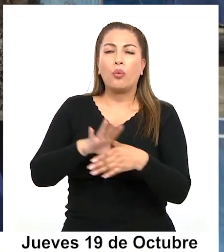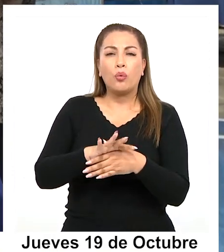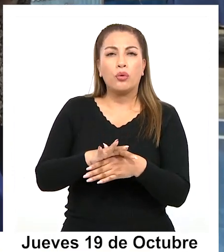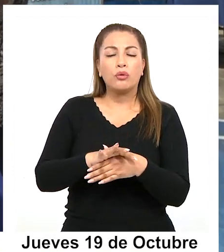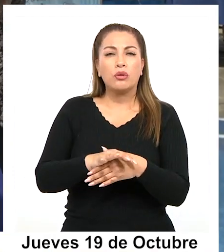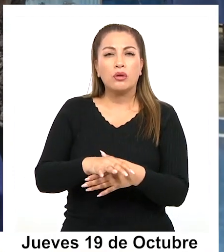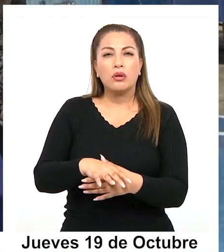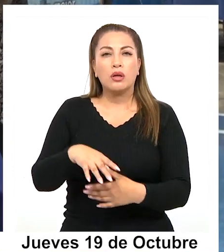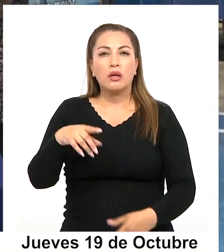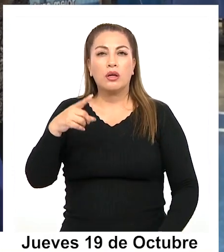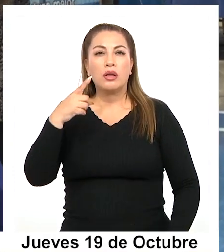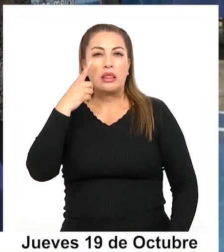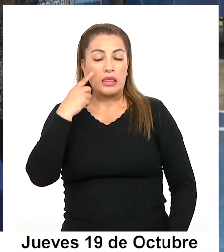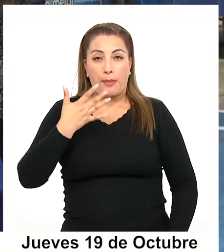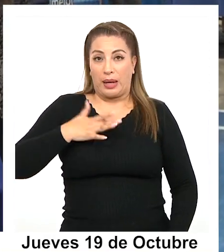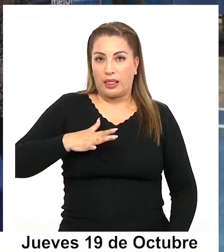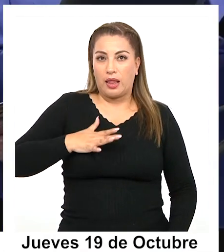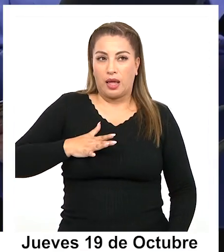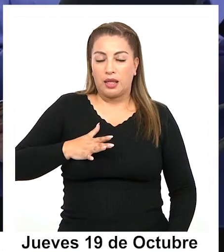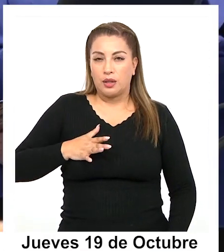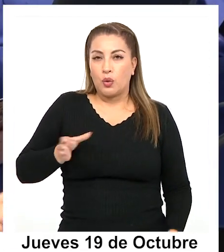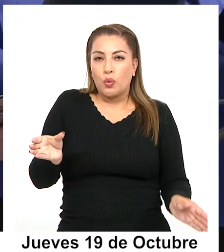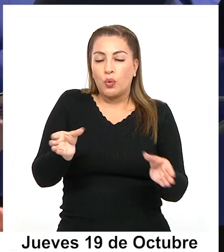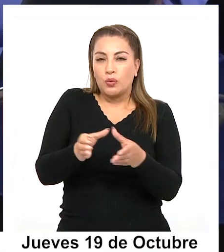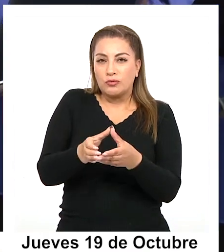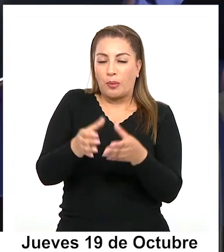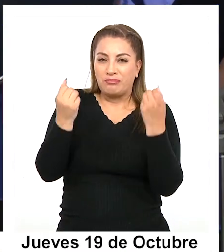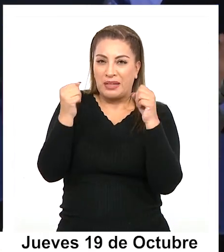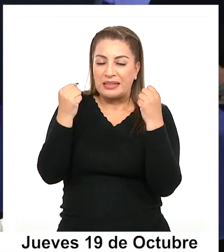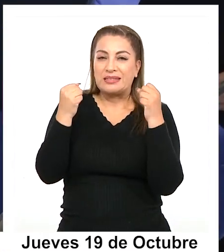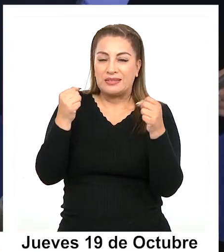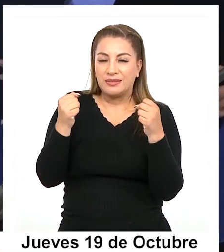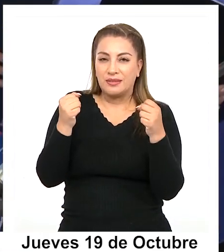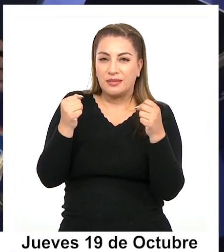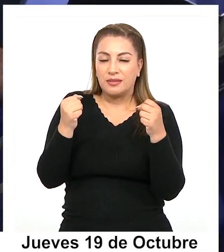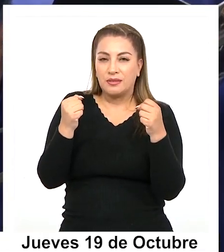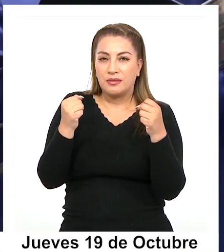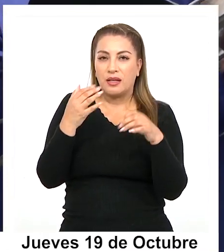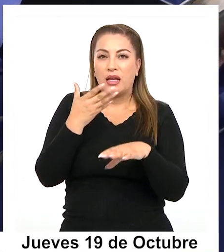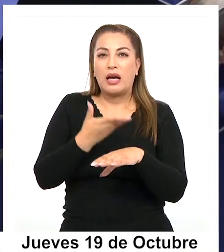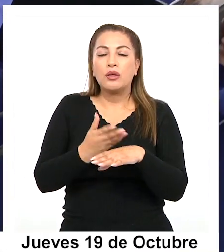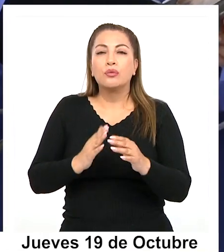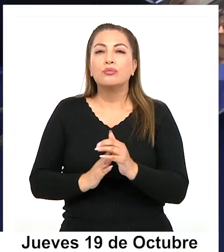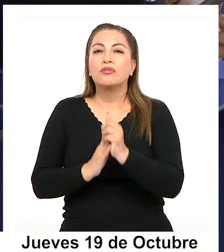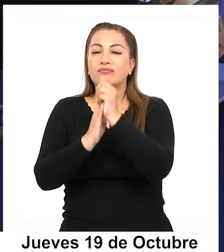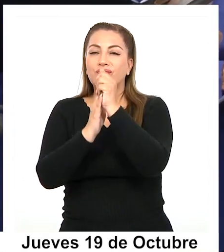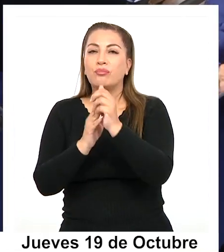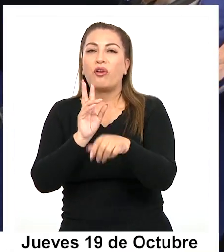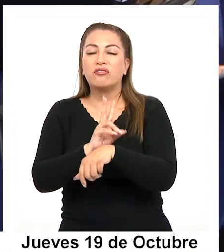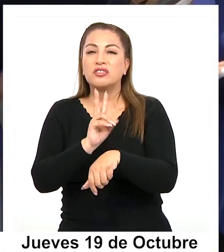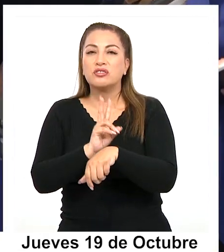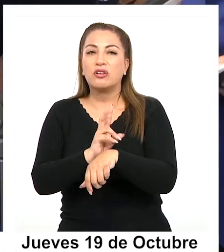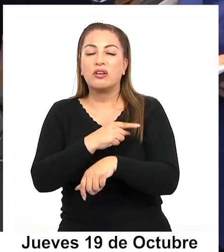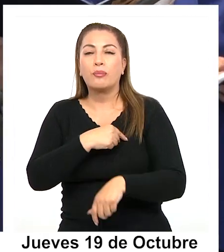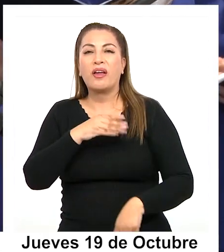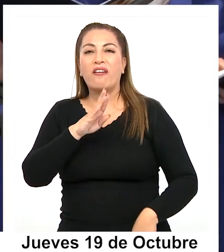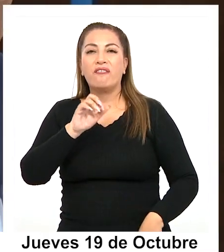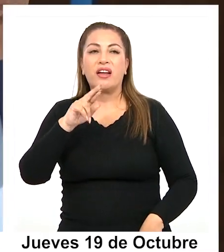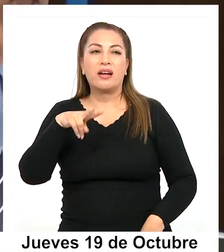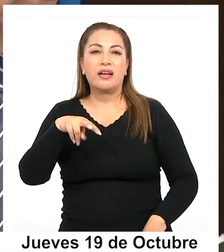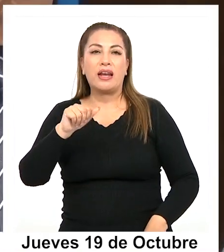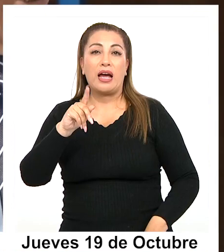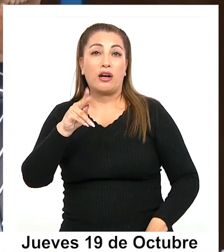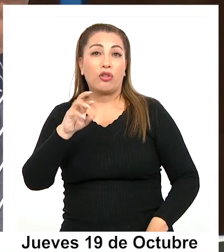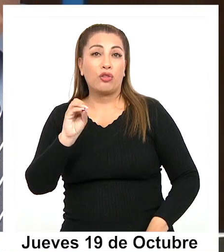días, nosotros nos reunimos los días martes, bajo la dirección de Bernardo Ilaja Valdivia, que es el hijo de